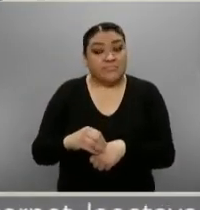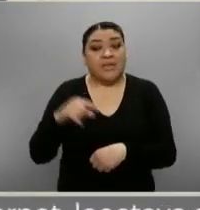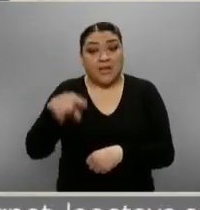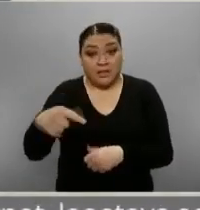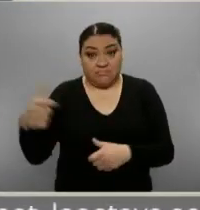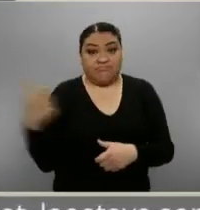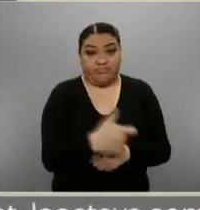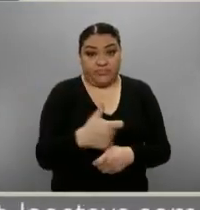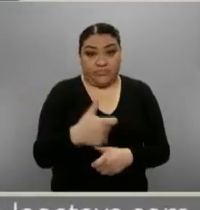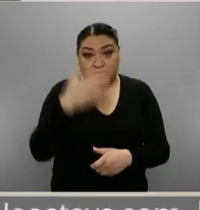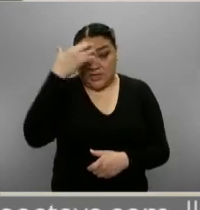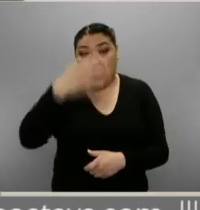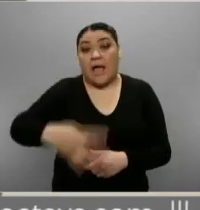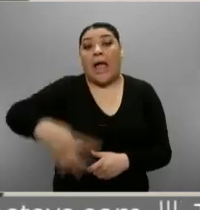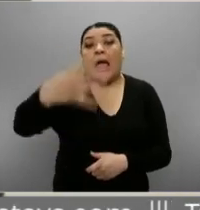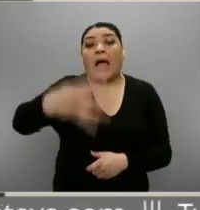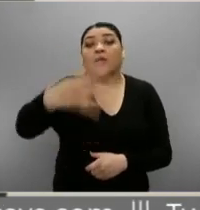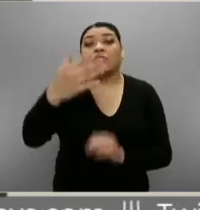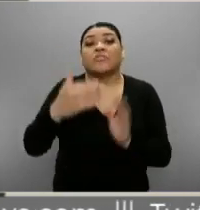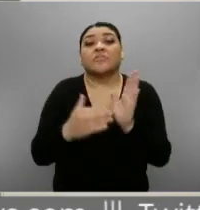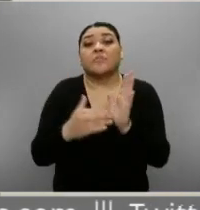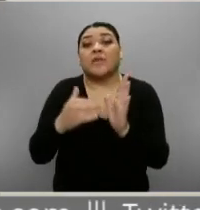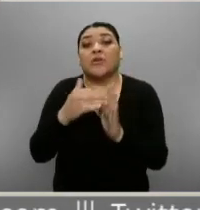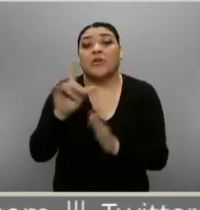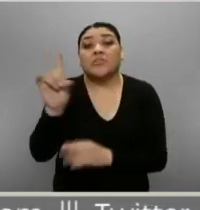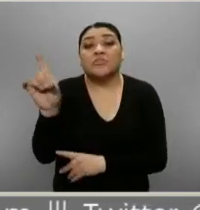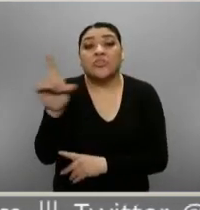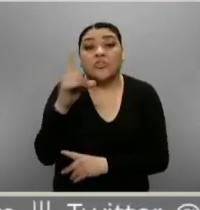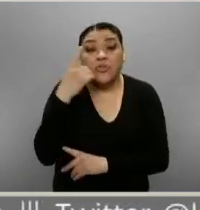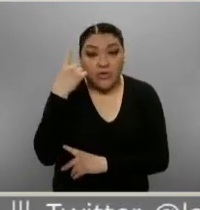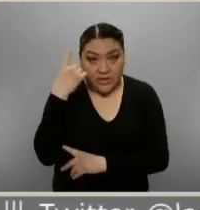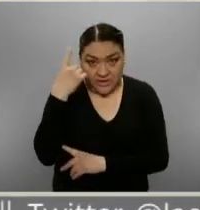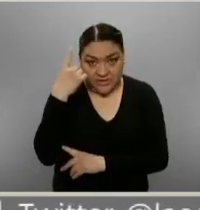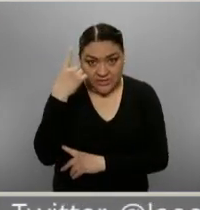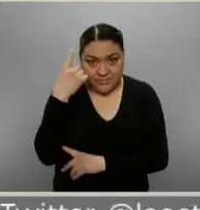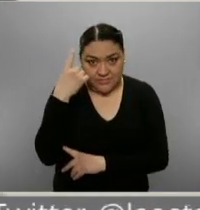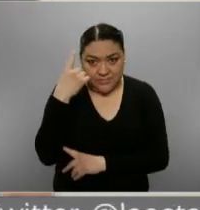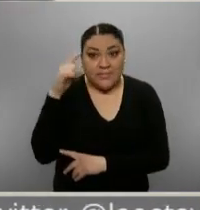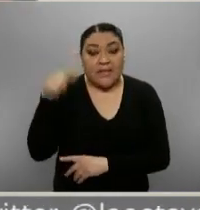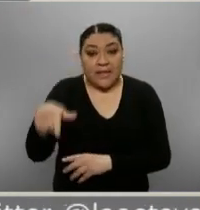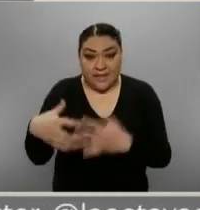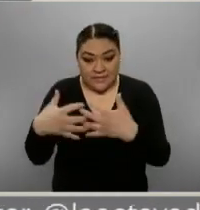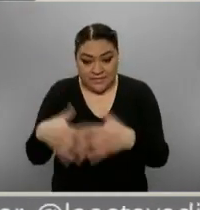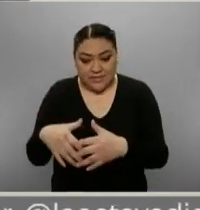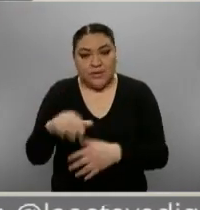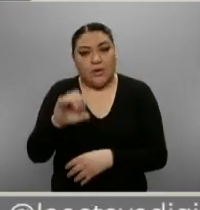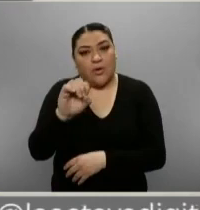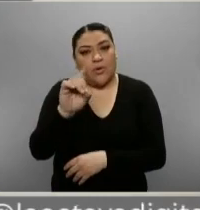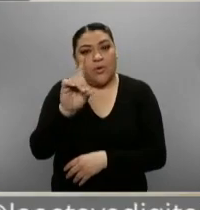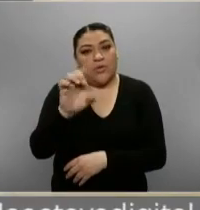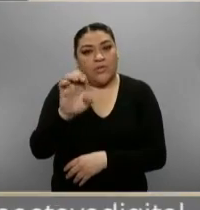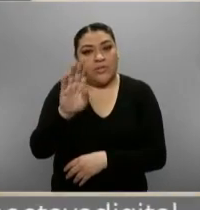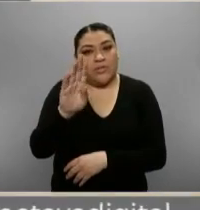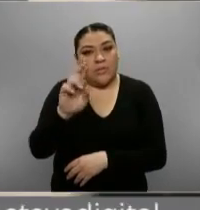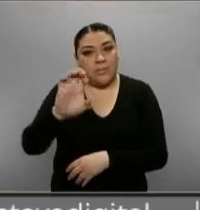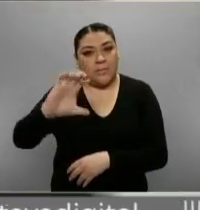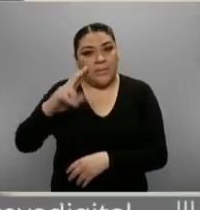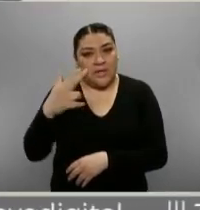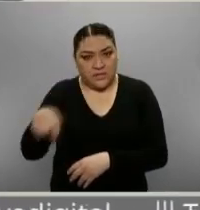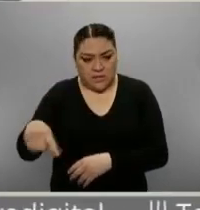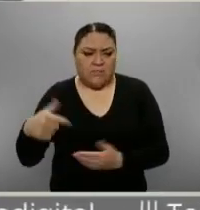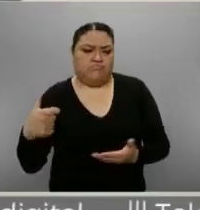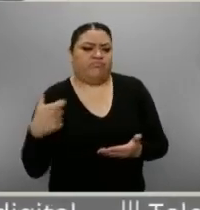14 millones, Álvaro, de dólares solamente de Odebrecht. Eso es lo que aclara